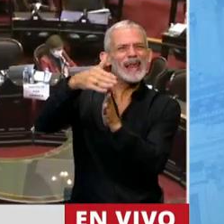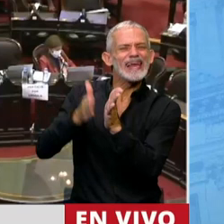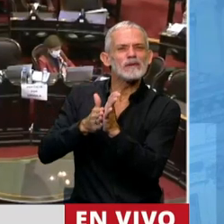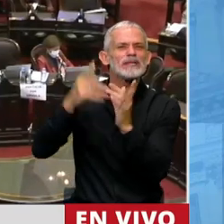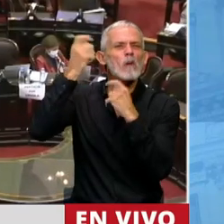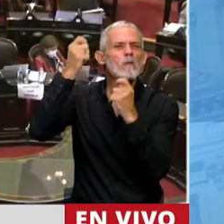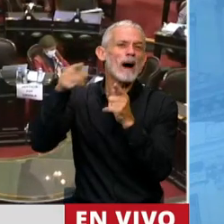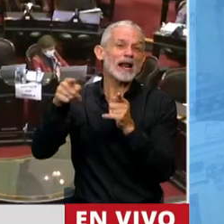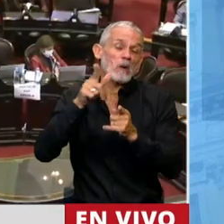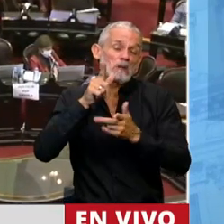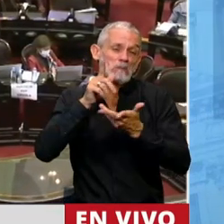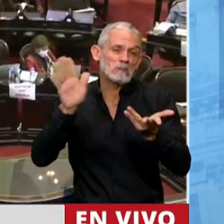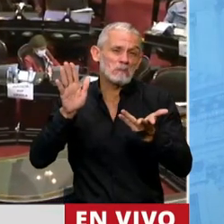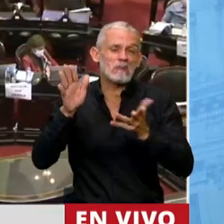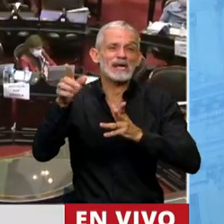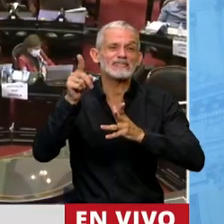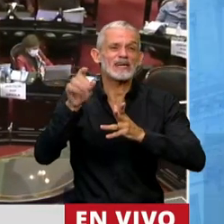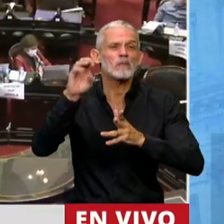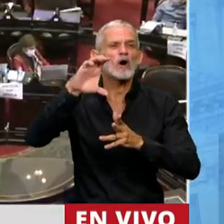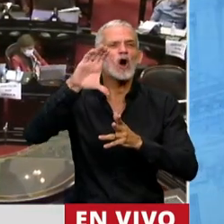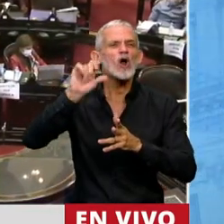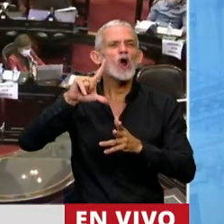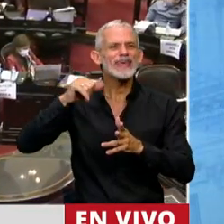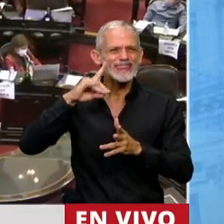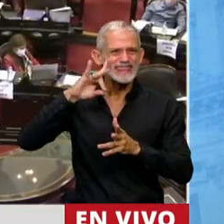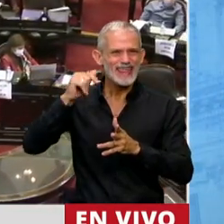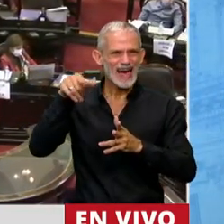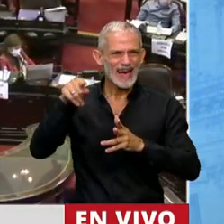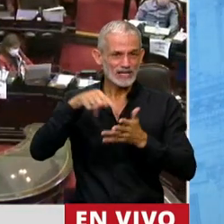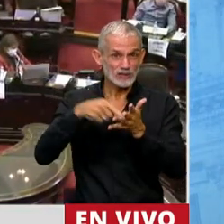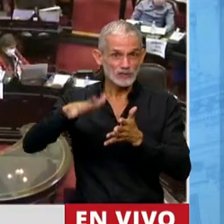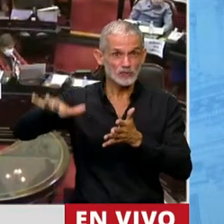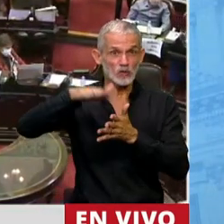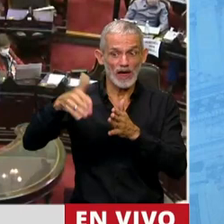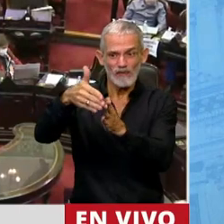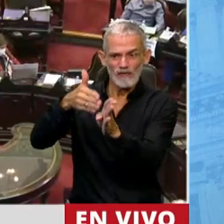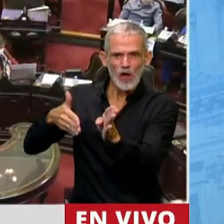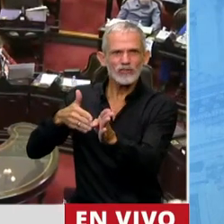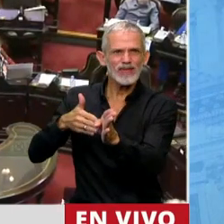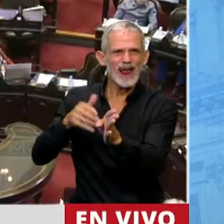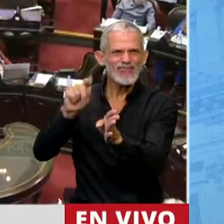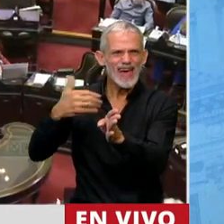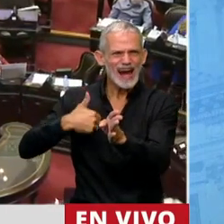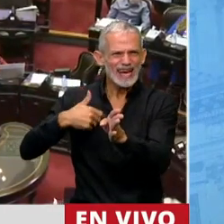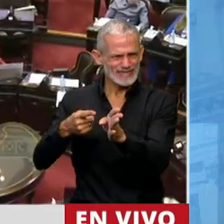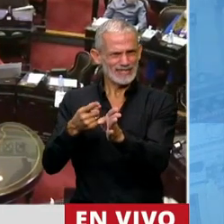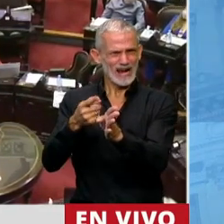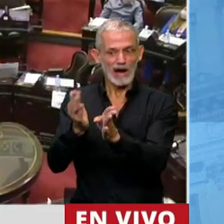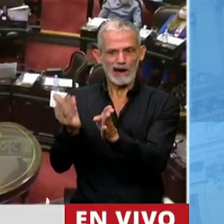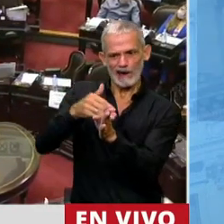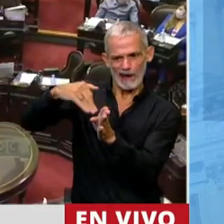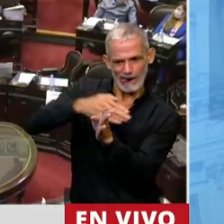Paraguay, pusieron a los clorindenses en una frontera de la Argentina, la frontera la hicieron